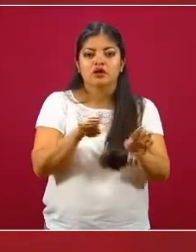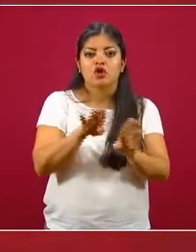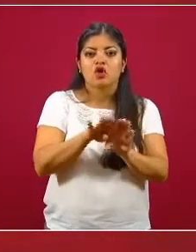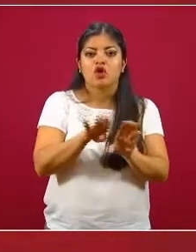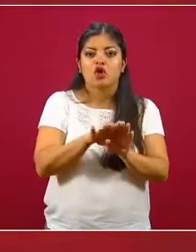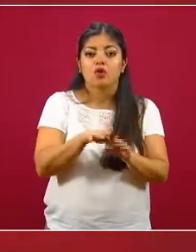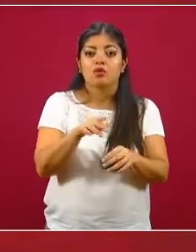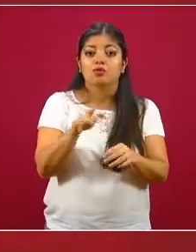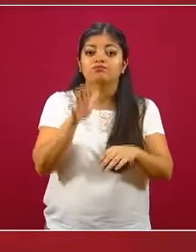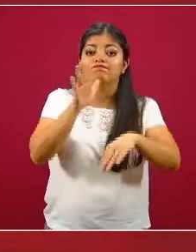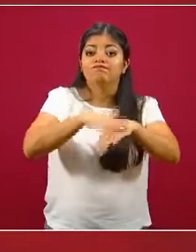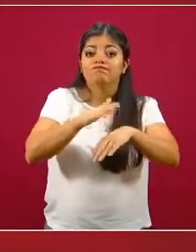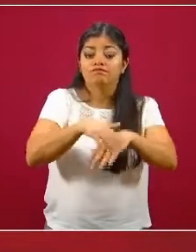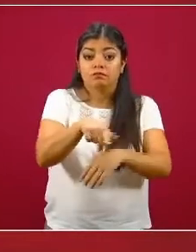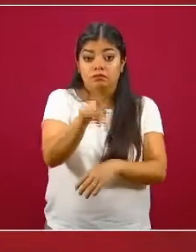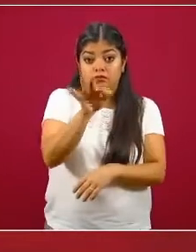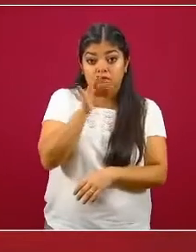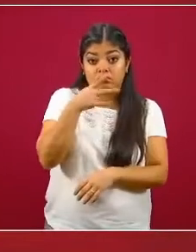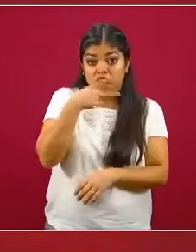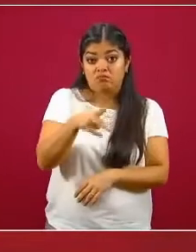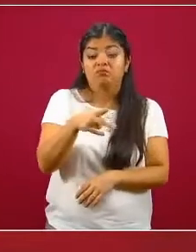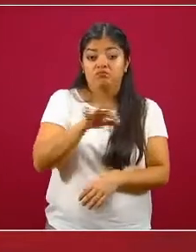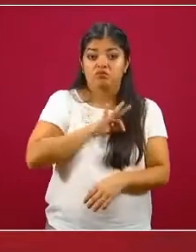contra los peligros del uso del tabaco.